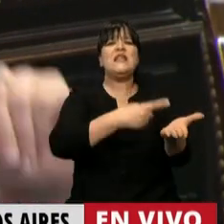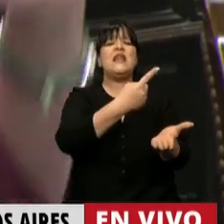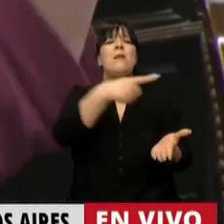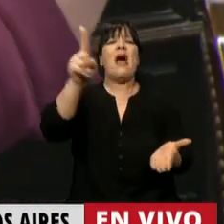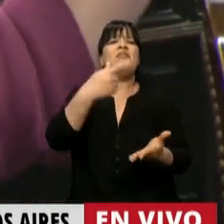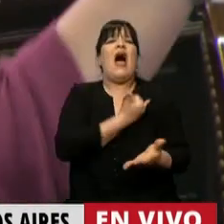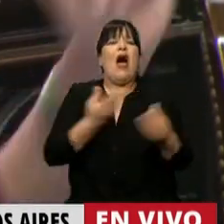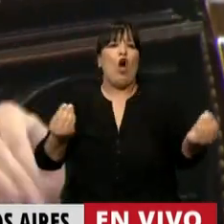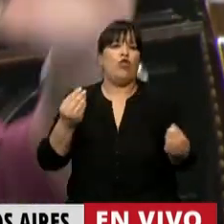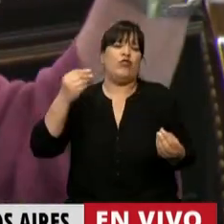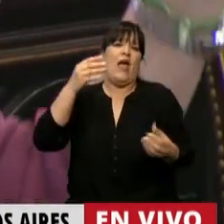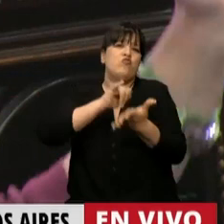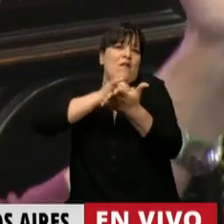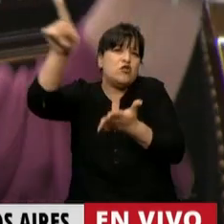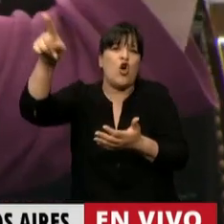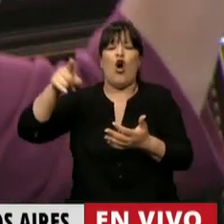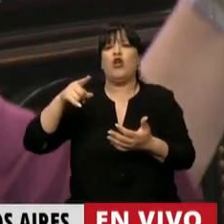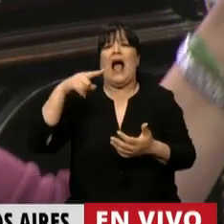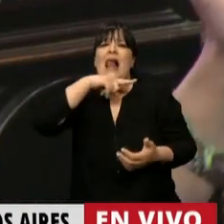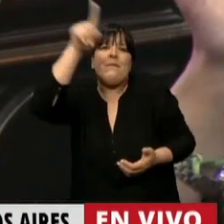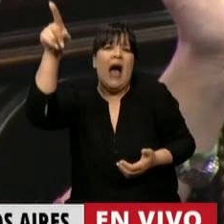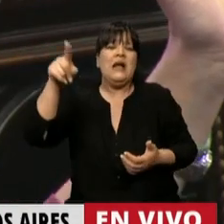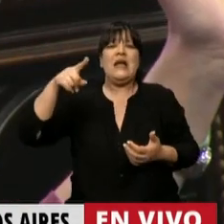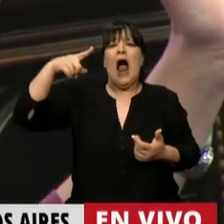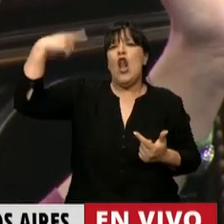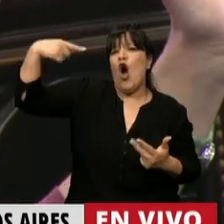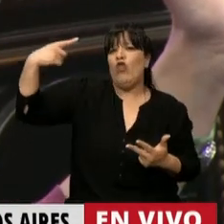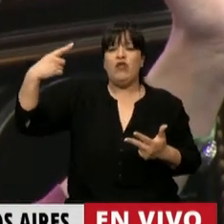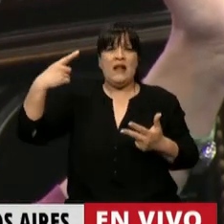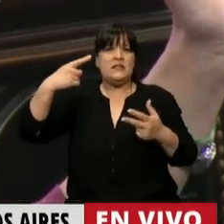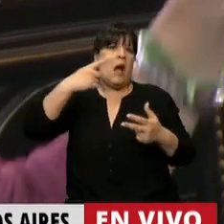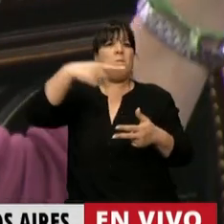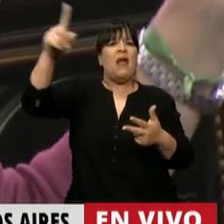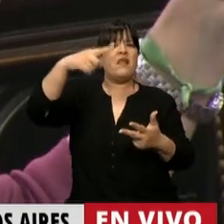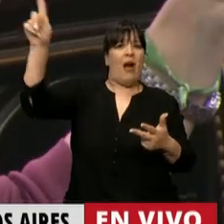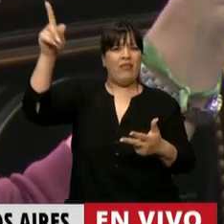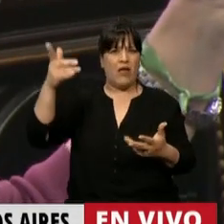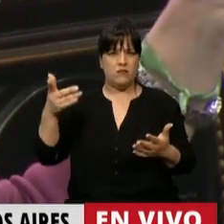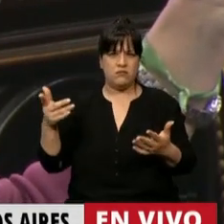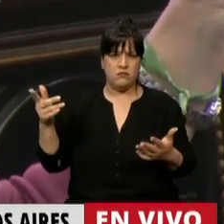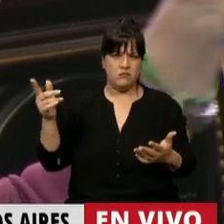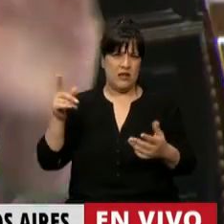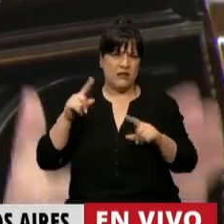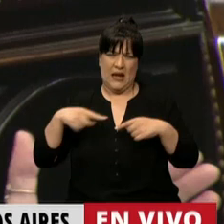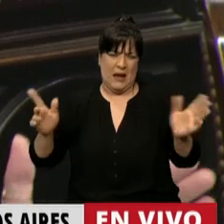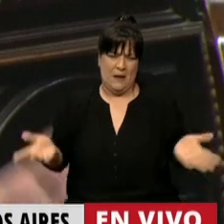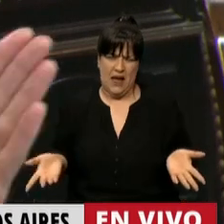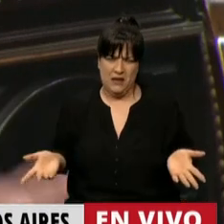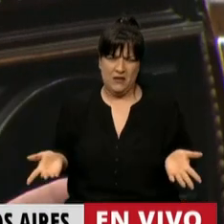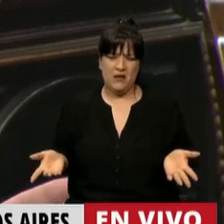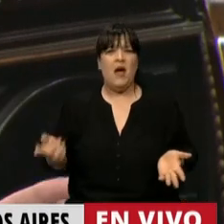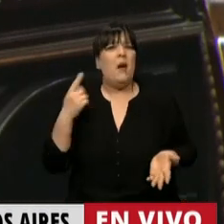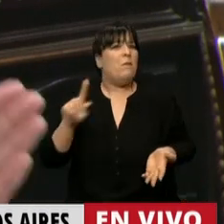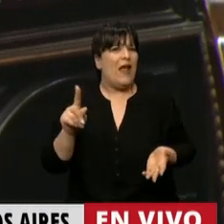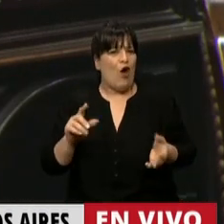de Nueva York, los de Alemania, cualquiera, a los de Londres, impresionante. Pero además